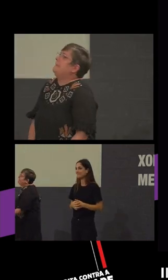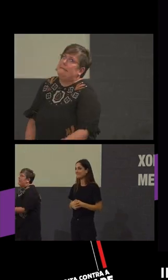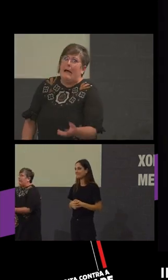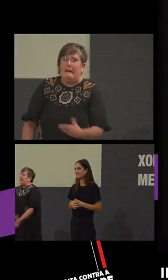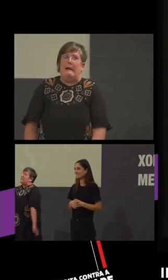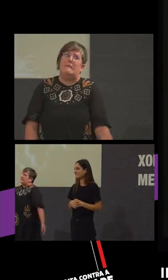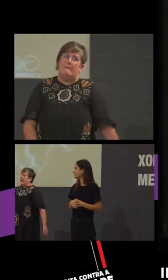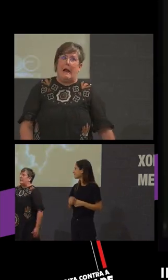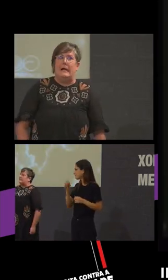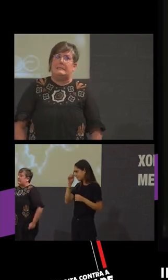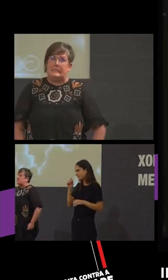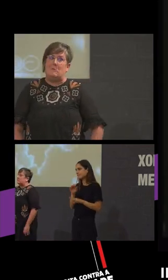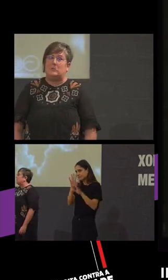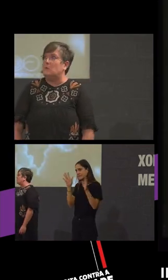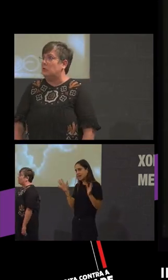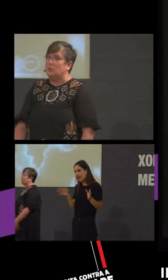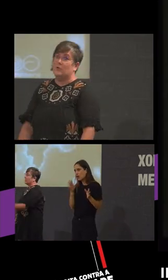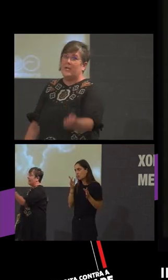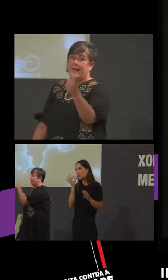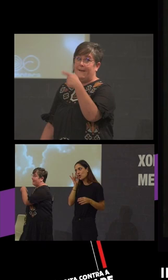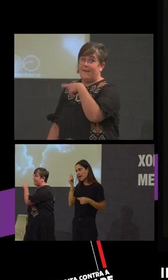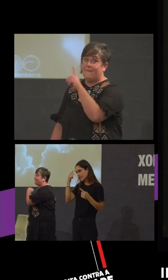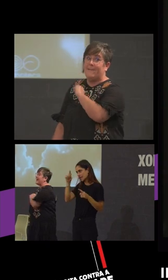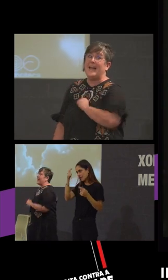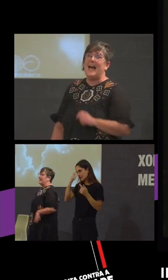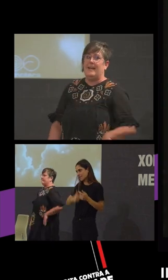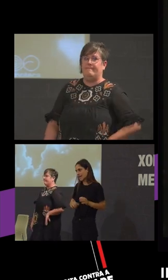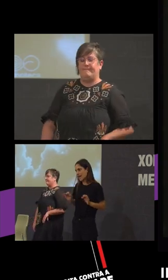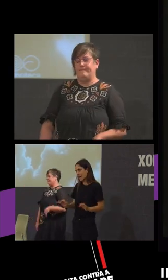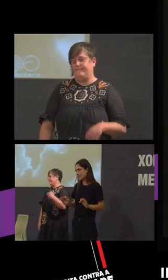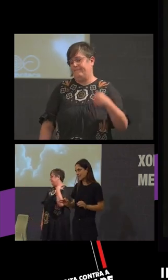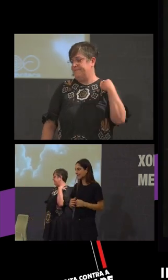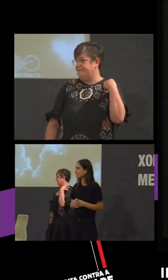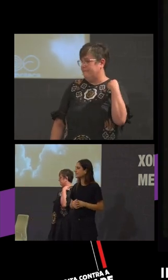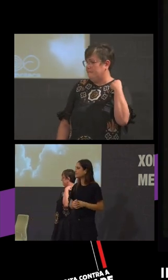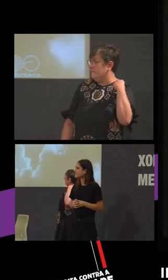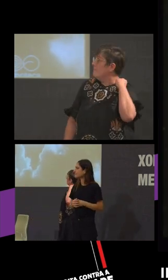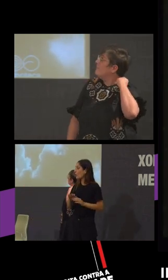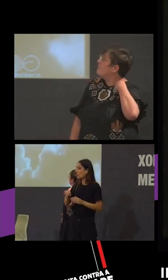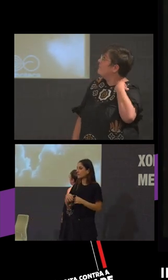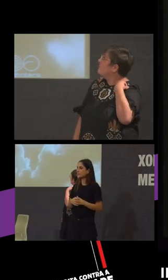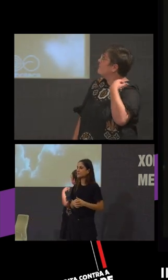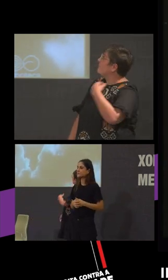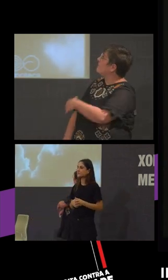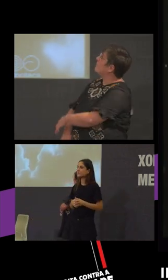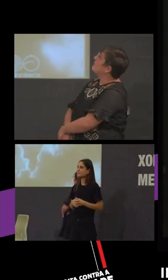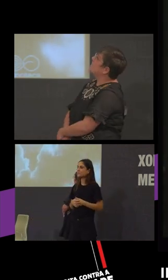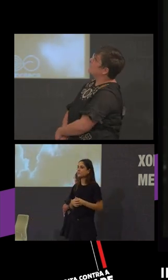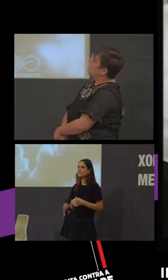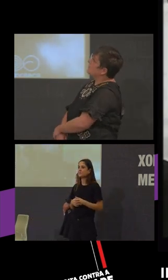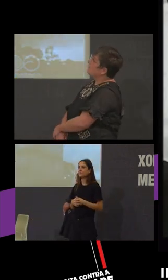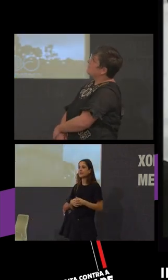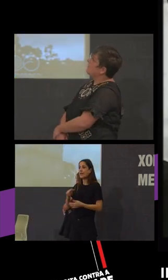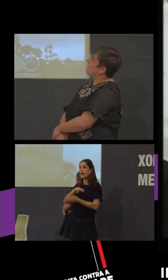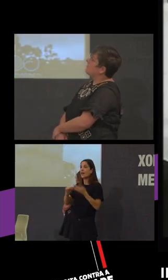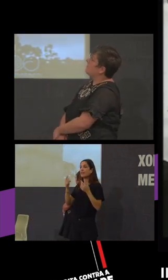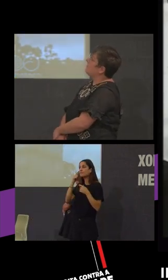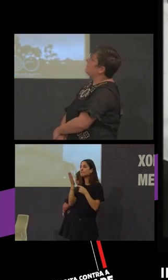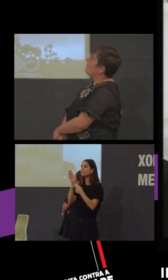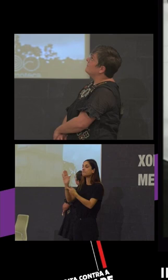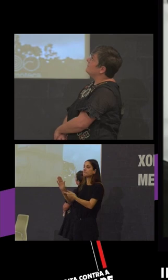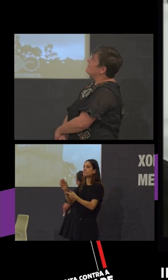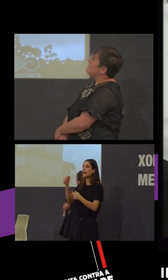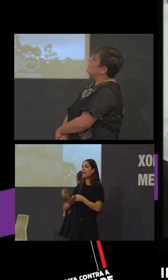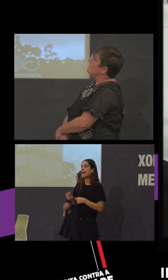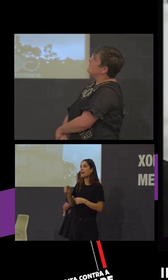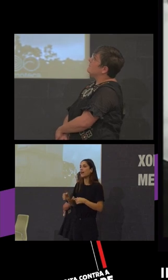Por ahí ya se sabe que las mujeres te somos como somos. Galicia eterna final. Muestra en su cielo jacobeo nubes de gloria. En sus